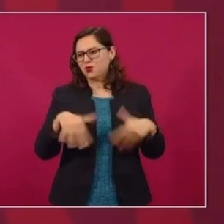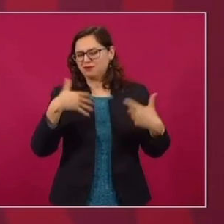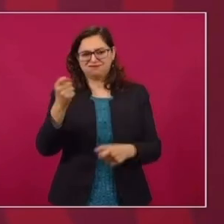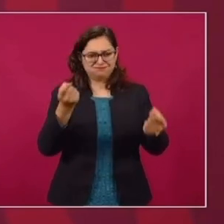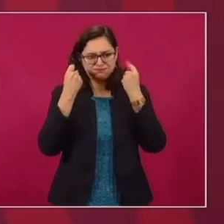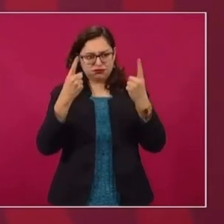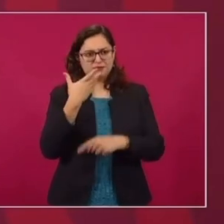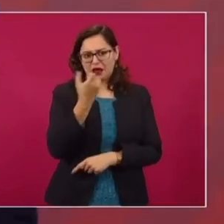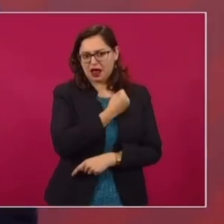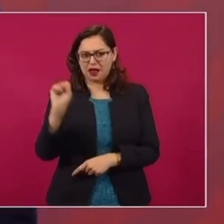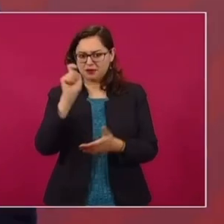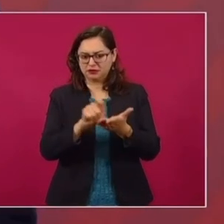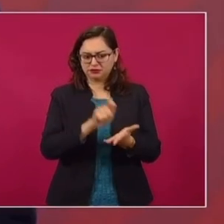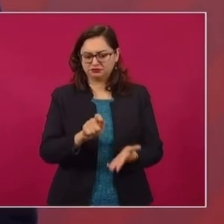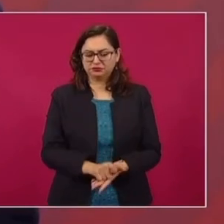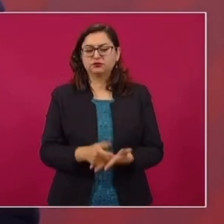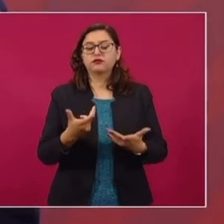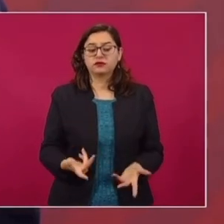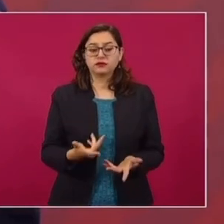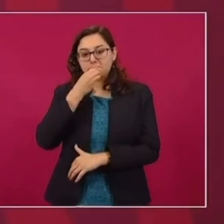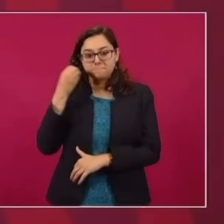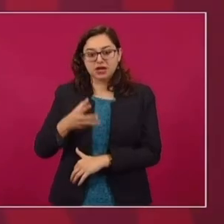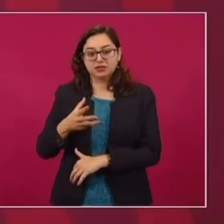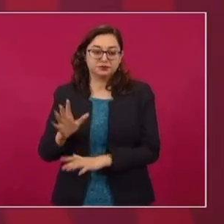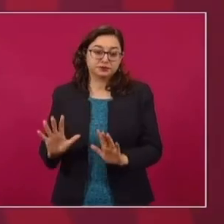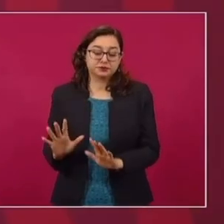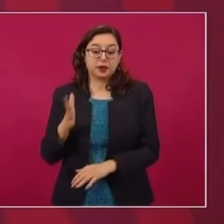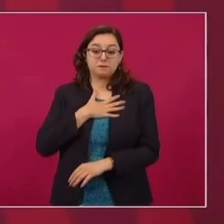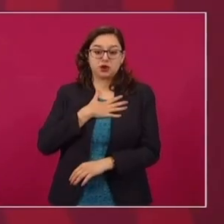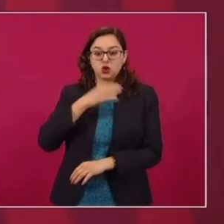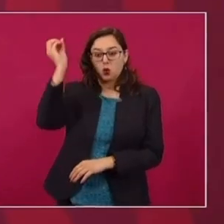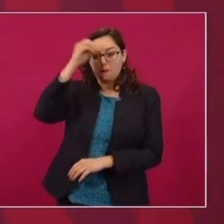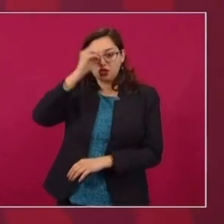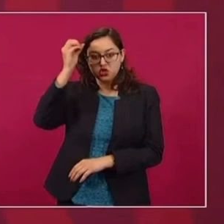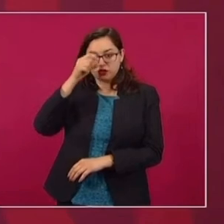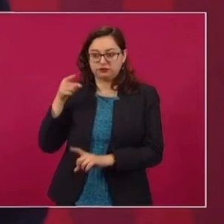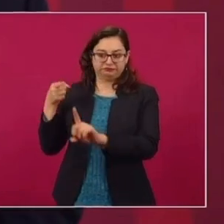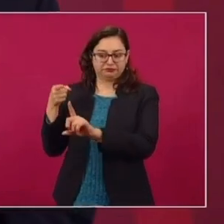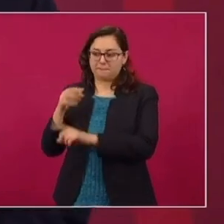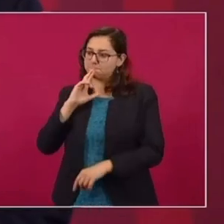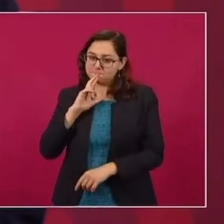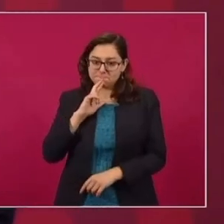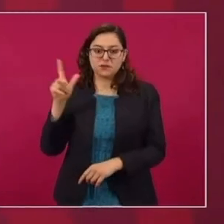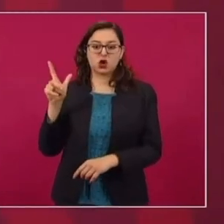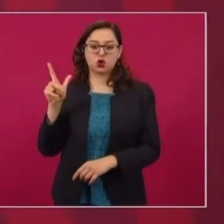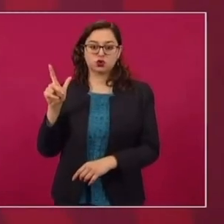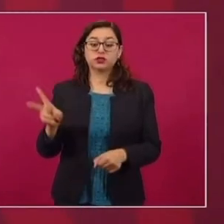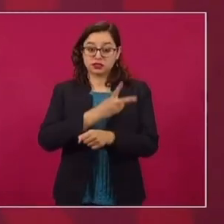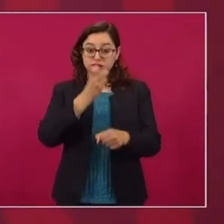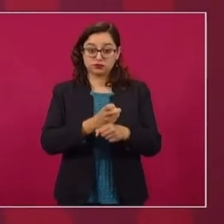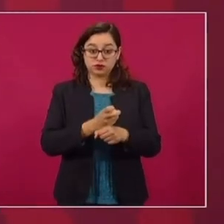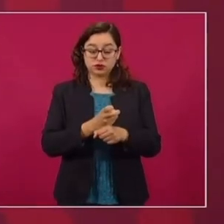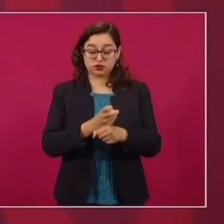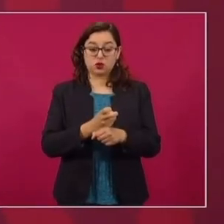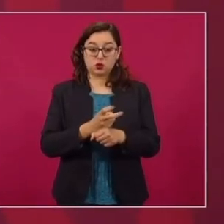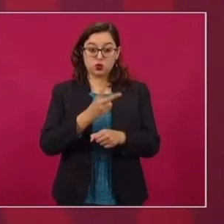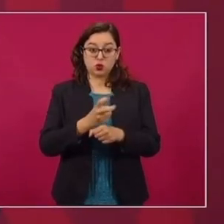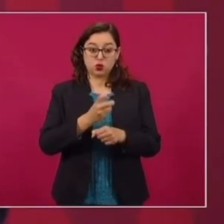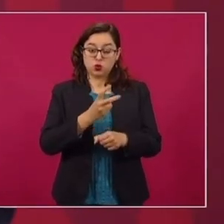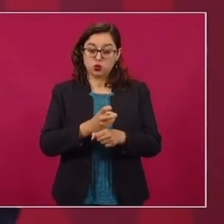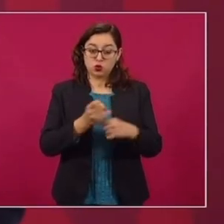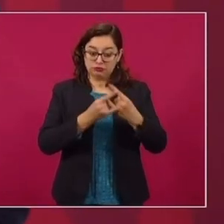después de Katz. Desde mi punto de vista el mejor historiador después de Katz. el caso